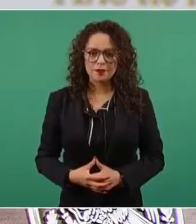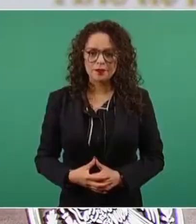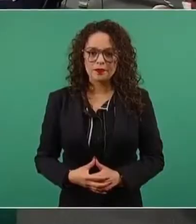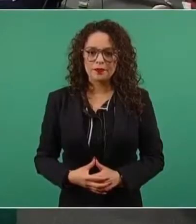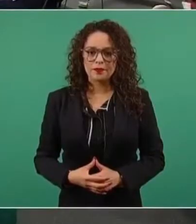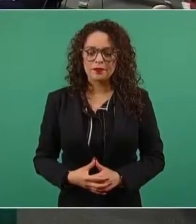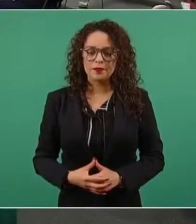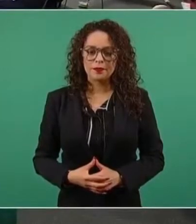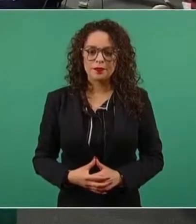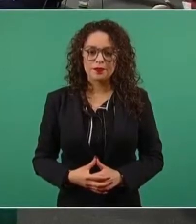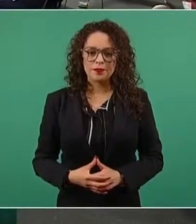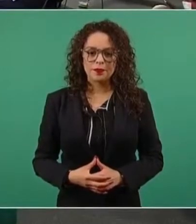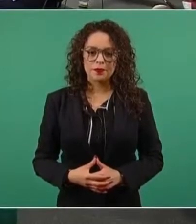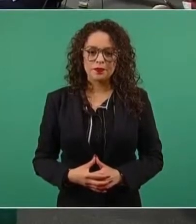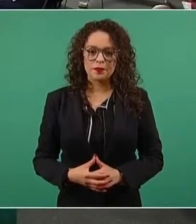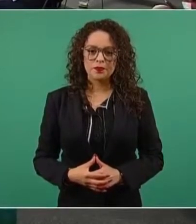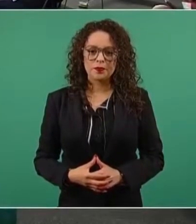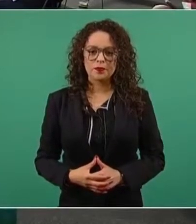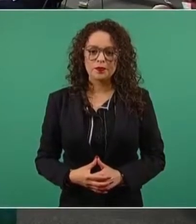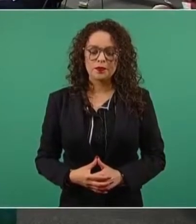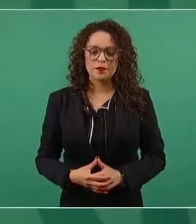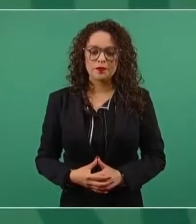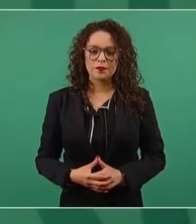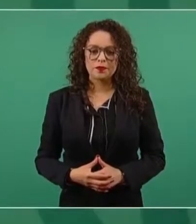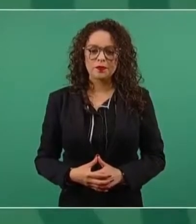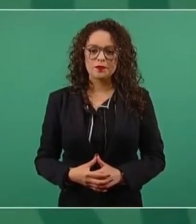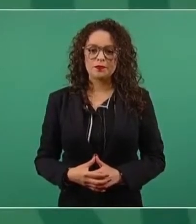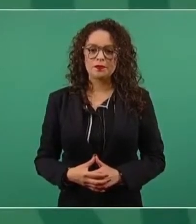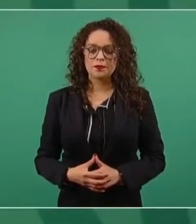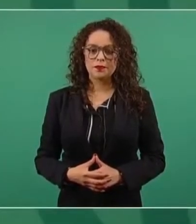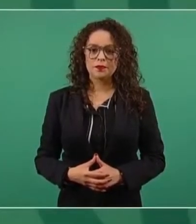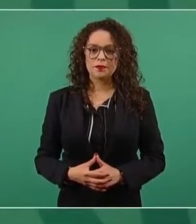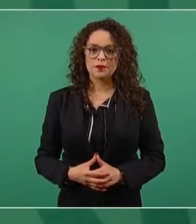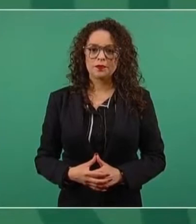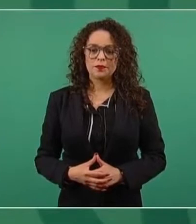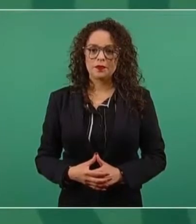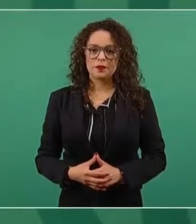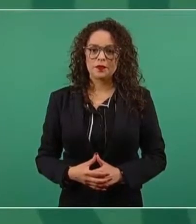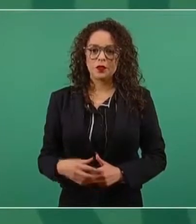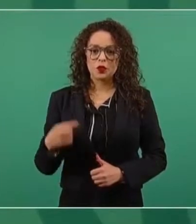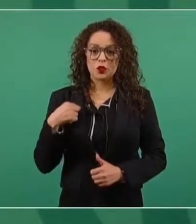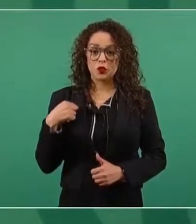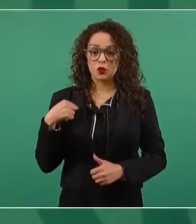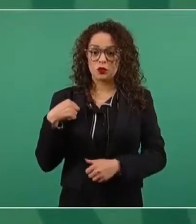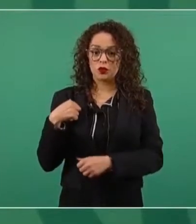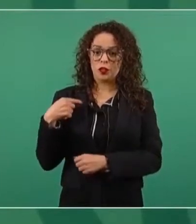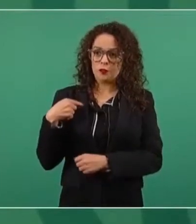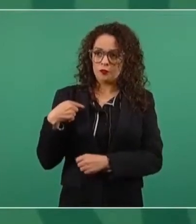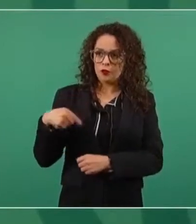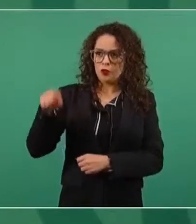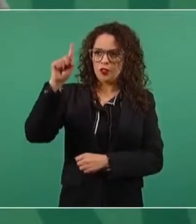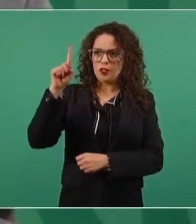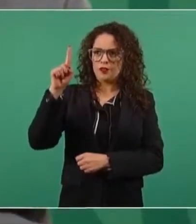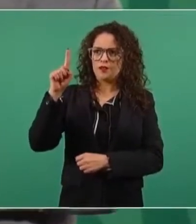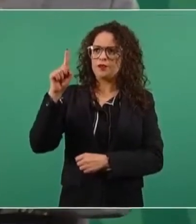tuve durante mi gira por el norte de